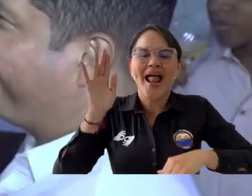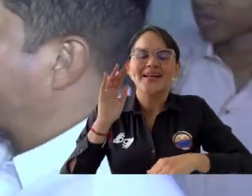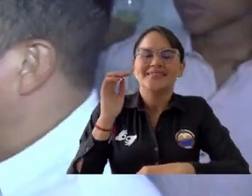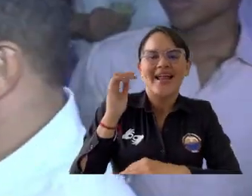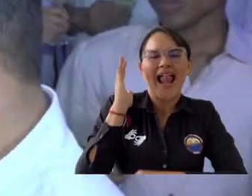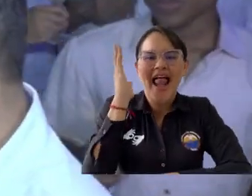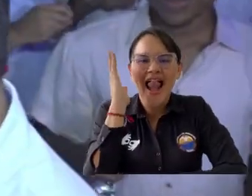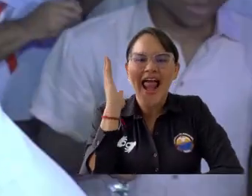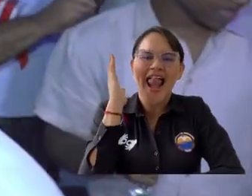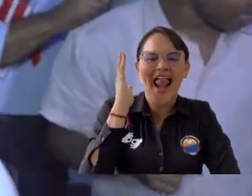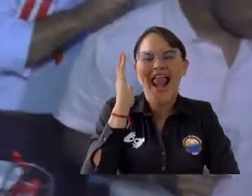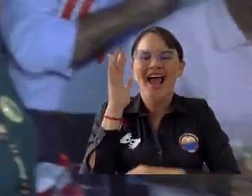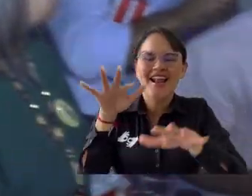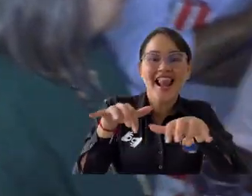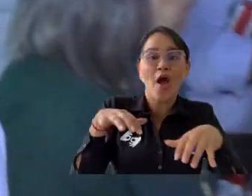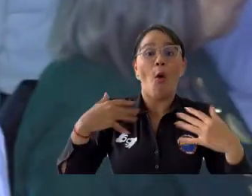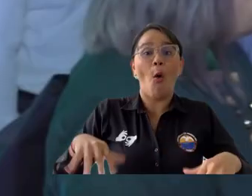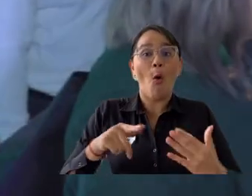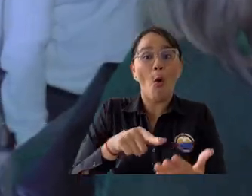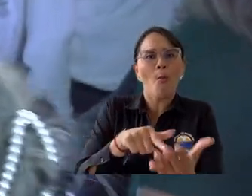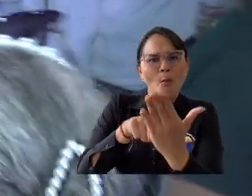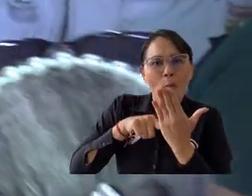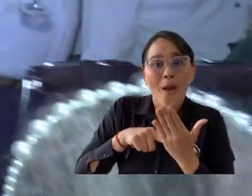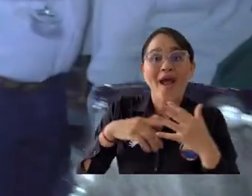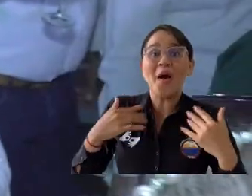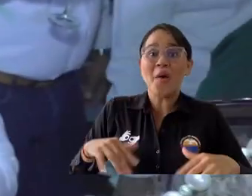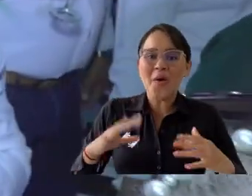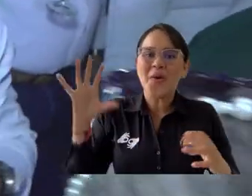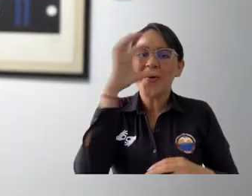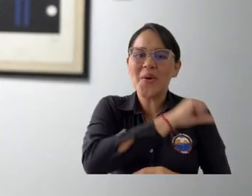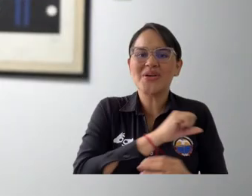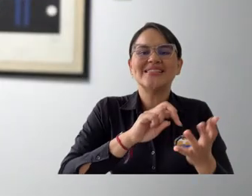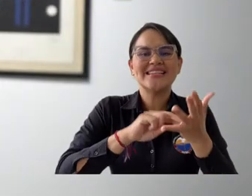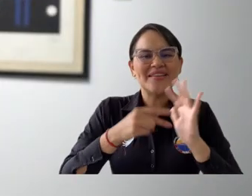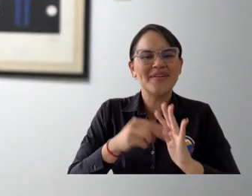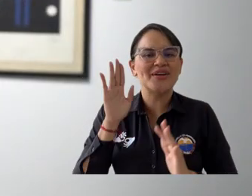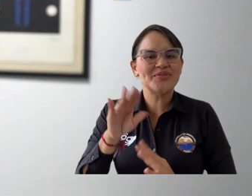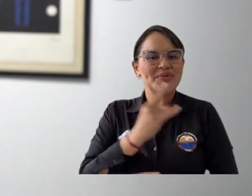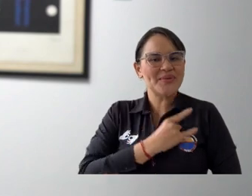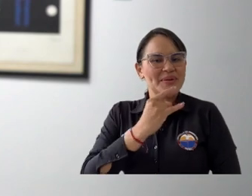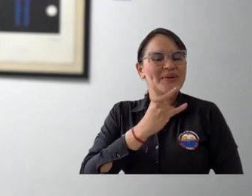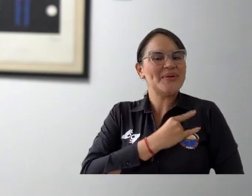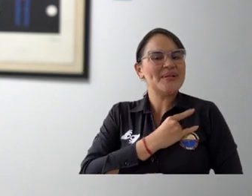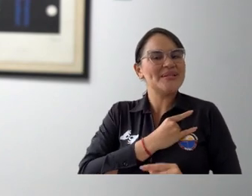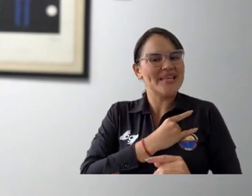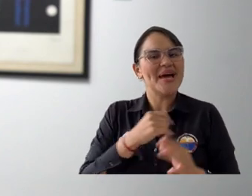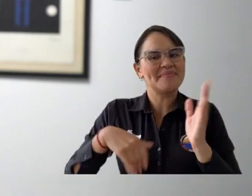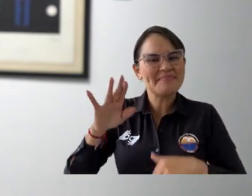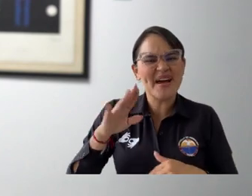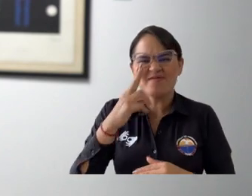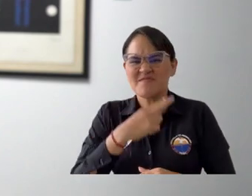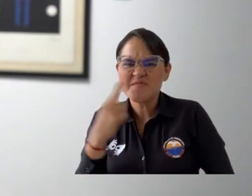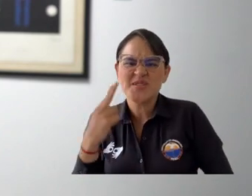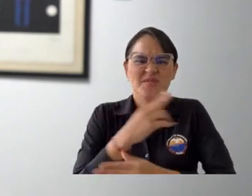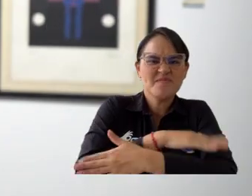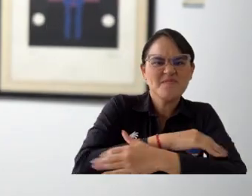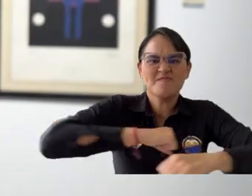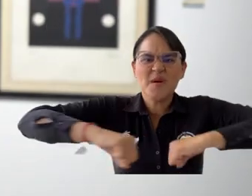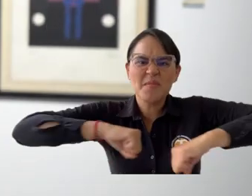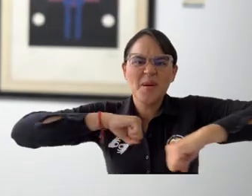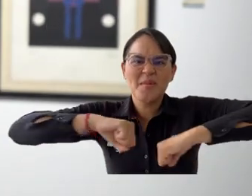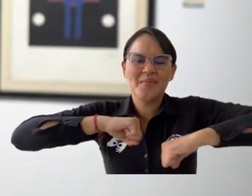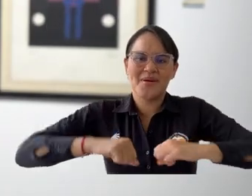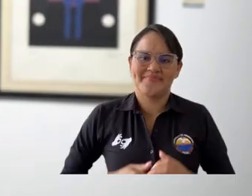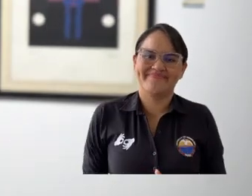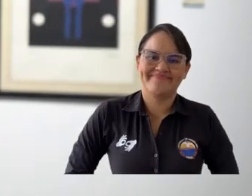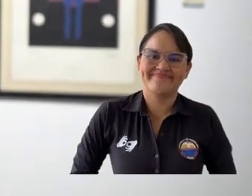acreditación internacional que ratifica el compromiso y la calidad de Uni Magdalena. En el fondo es el reconocimiento de lo que es nuestra universidad. Una